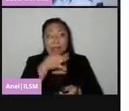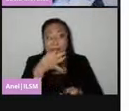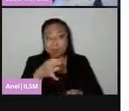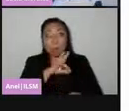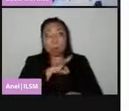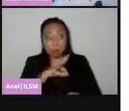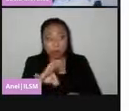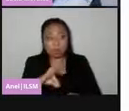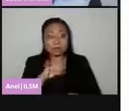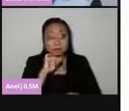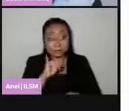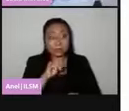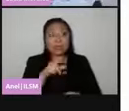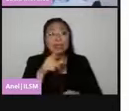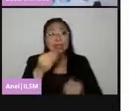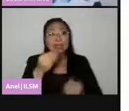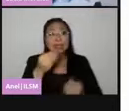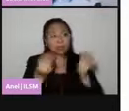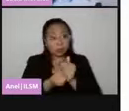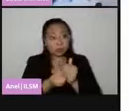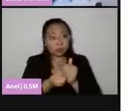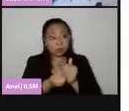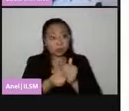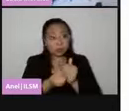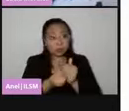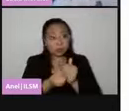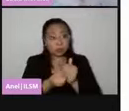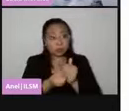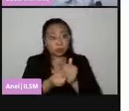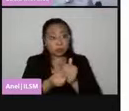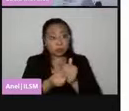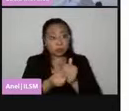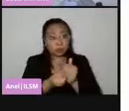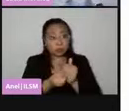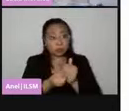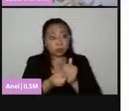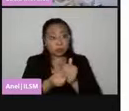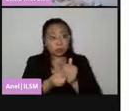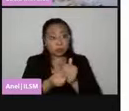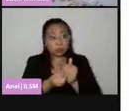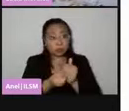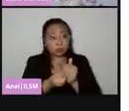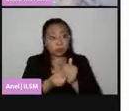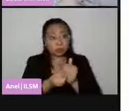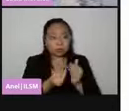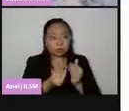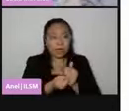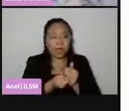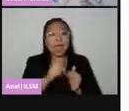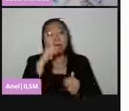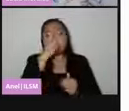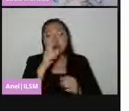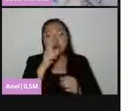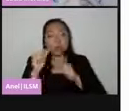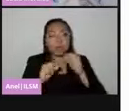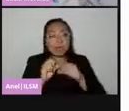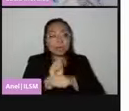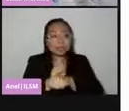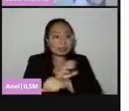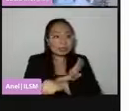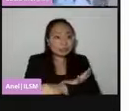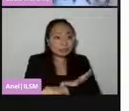y capacitarles. Pero más que una capacitación en sí, es una sensibilización. Para que estas personas